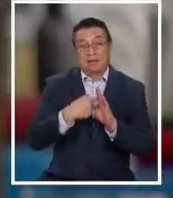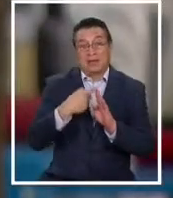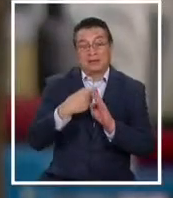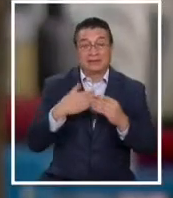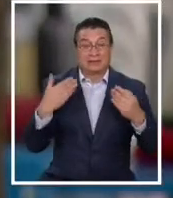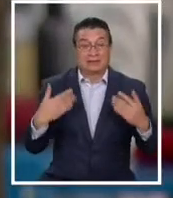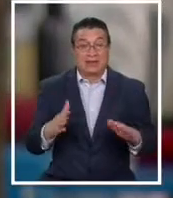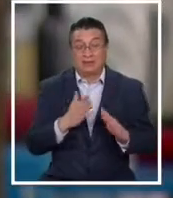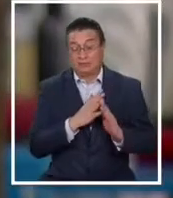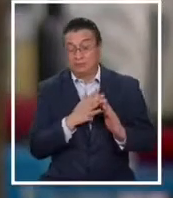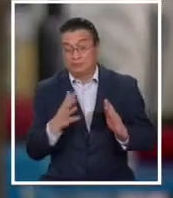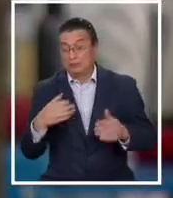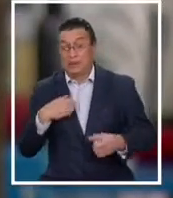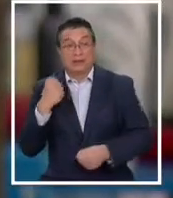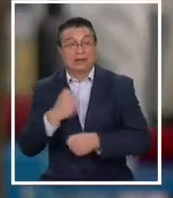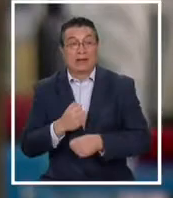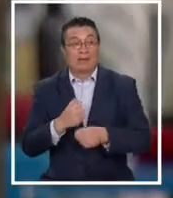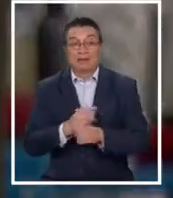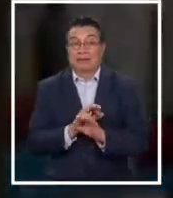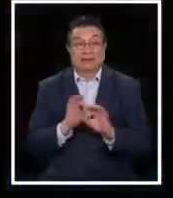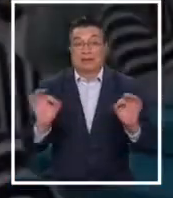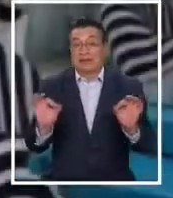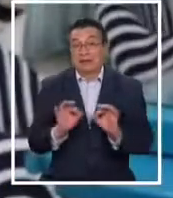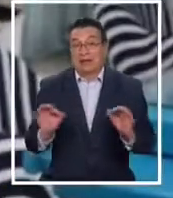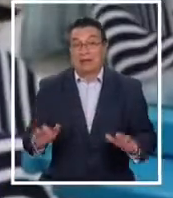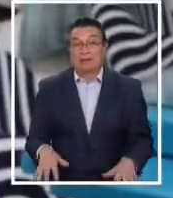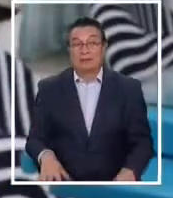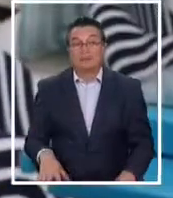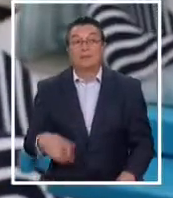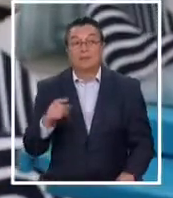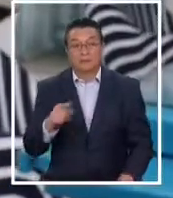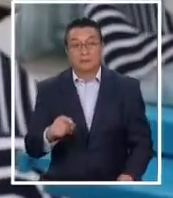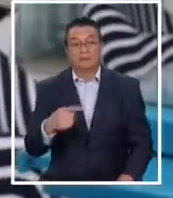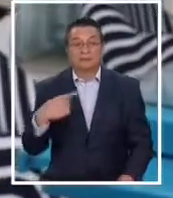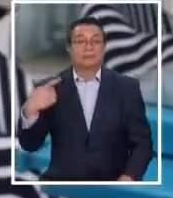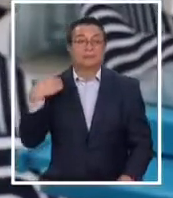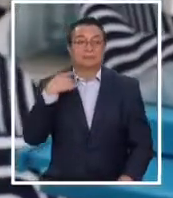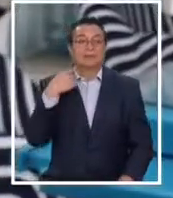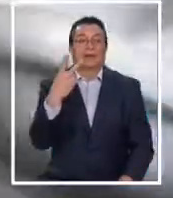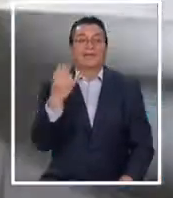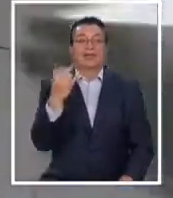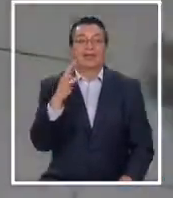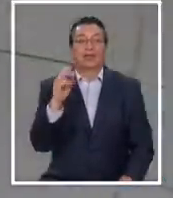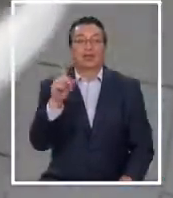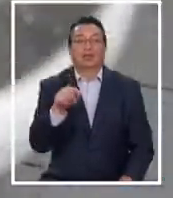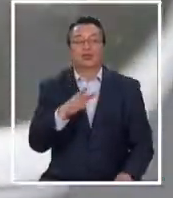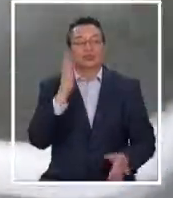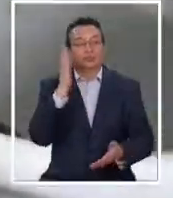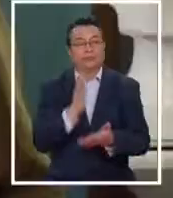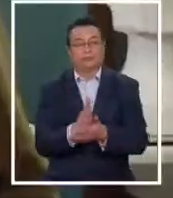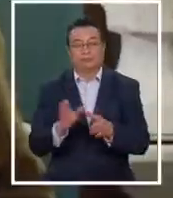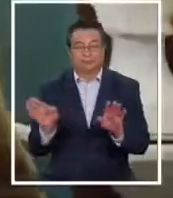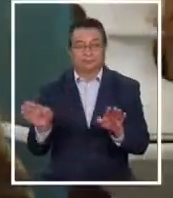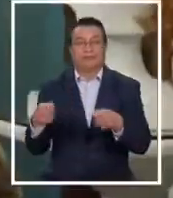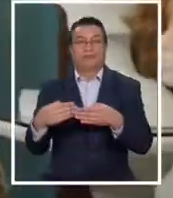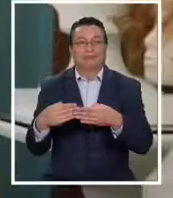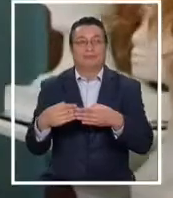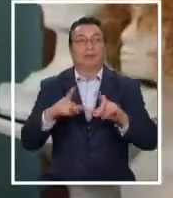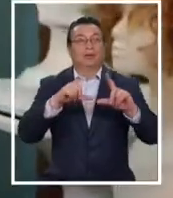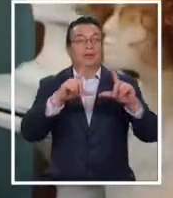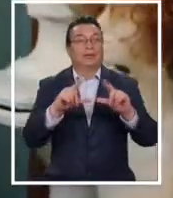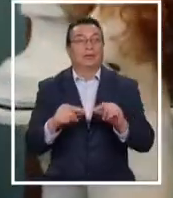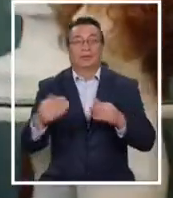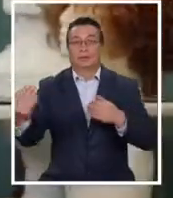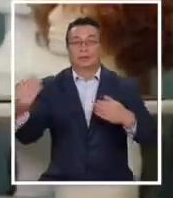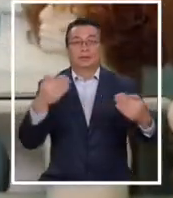que no producimos lo que tenemos que producir. Tangencialmente le tocaba el virus, con el cierre forzoso del local, con la baja de